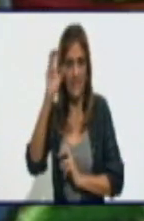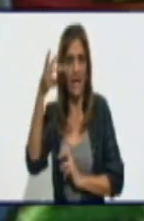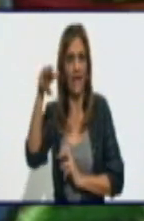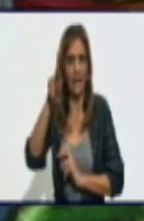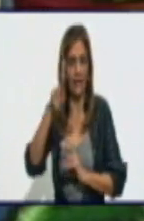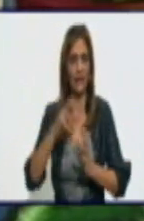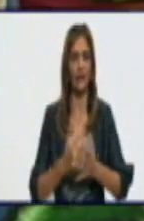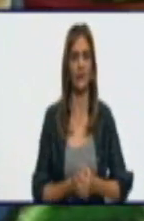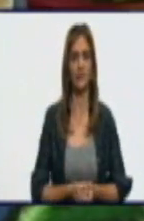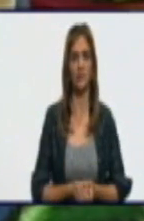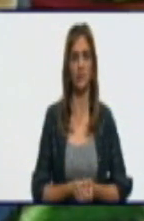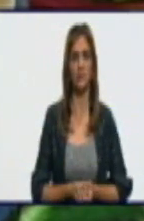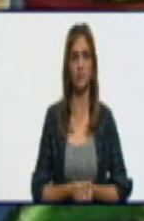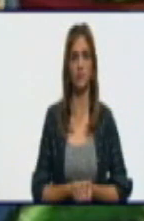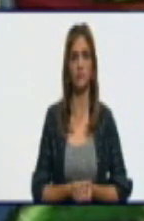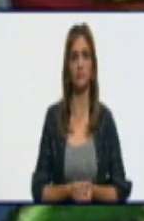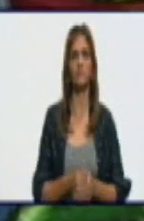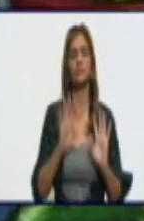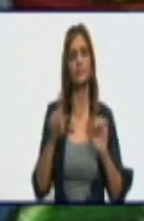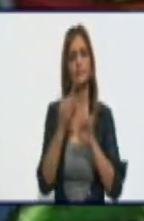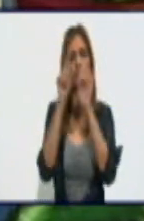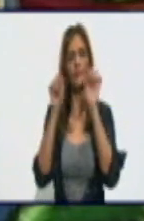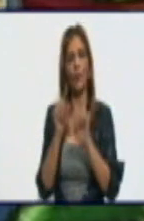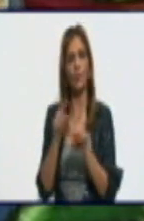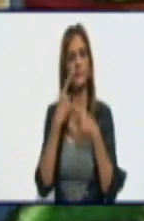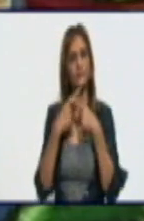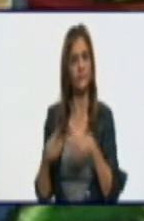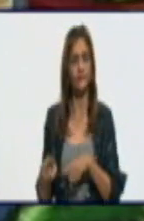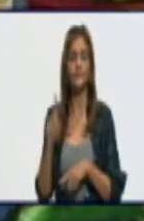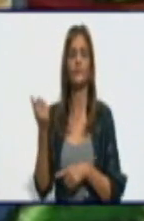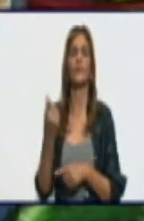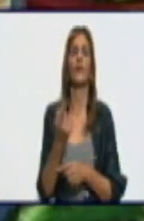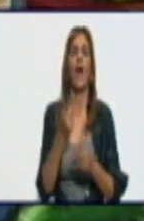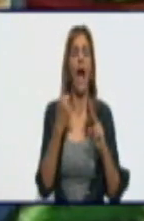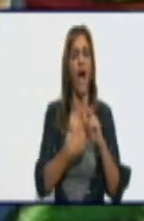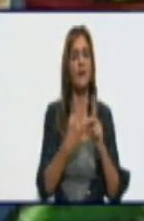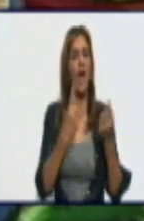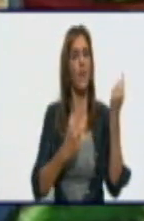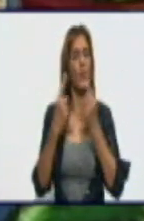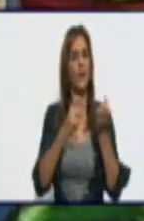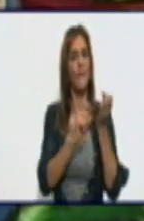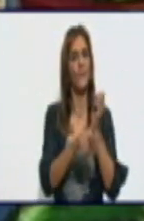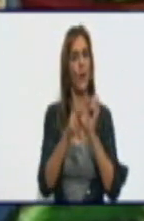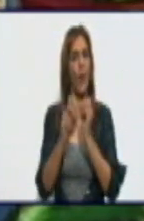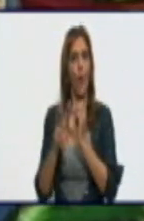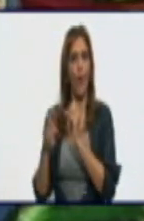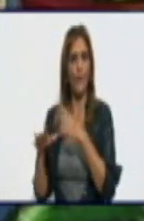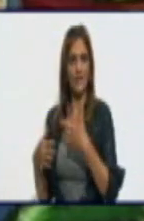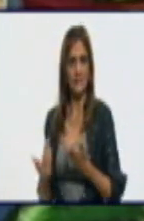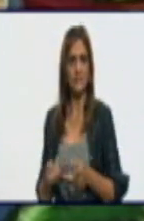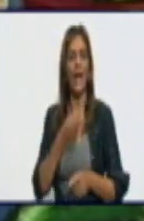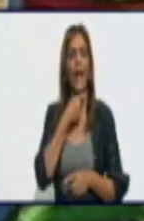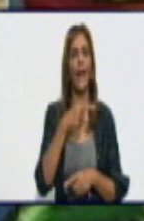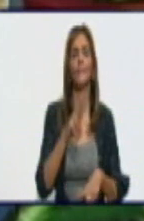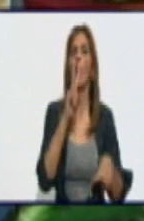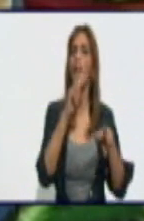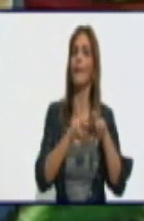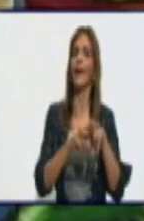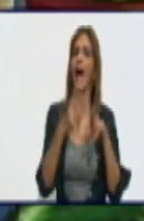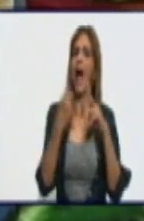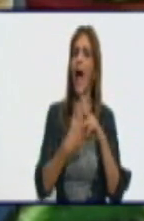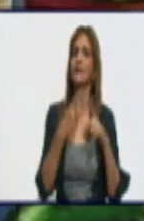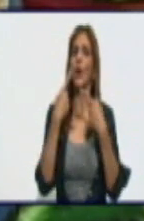provincias como La Habana, por ejemplo, donde se sabe hay otras cepas circulando de la COVID-19.